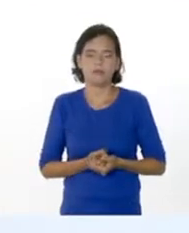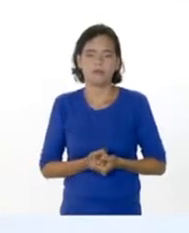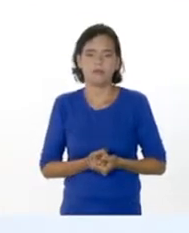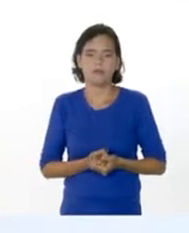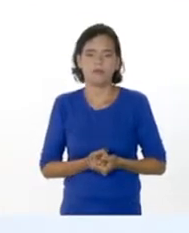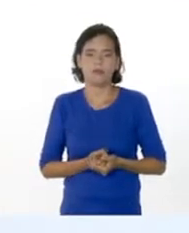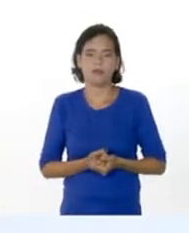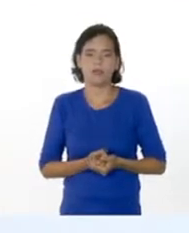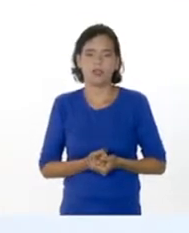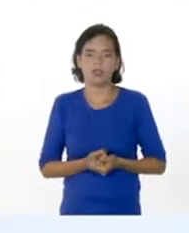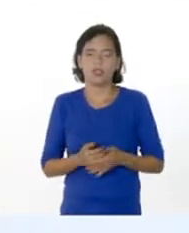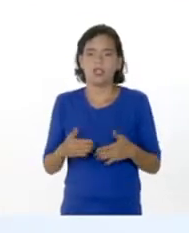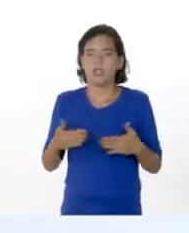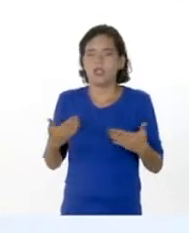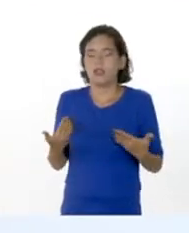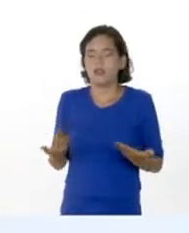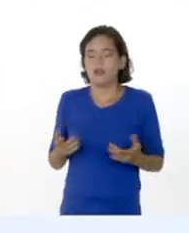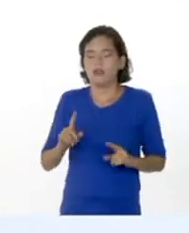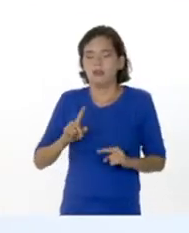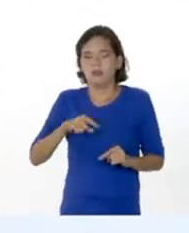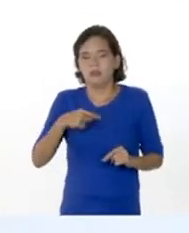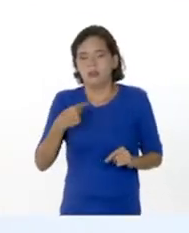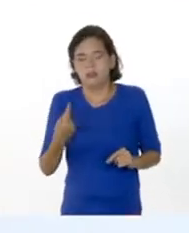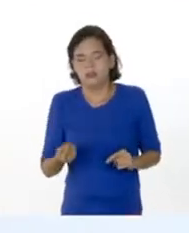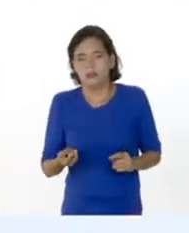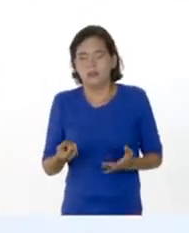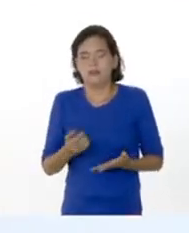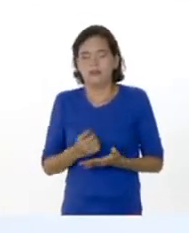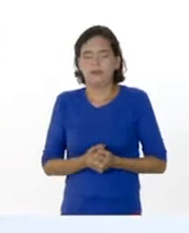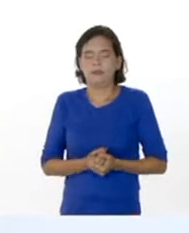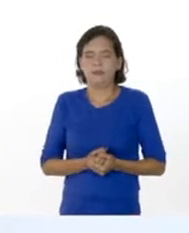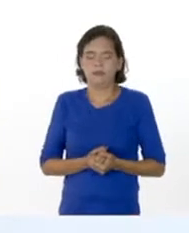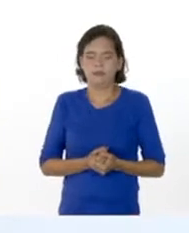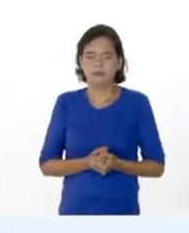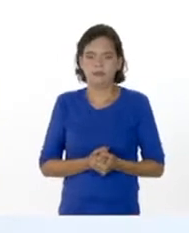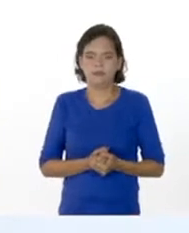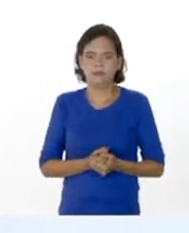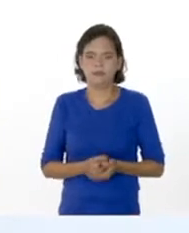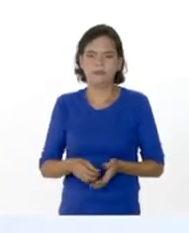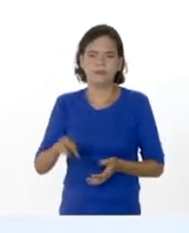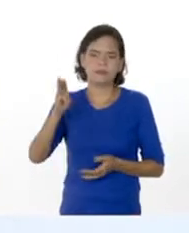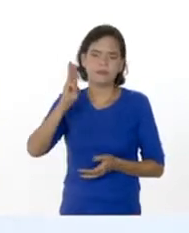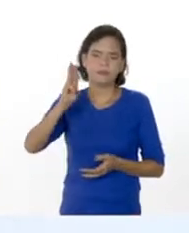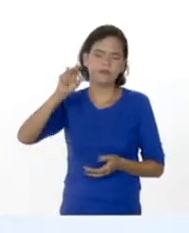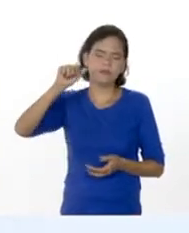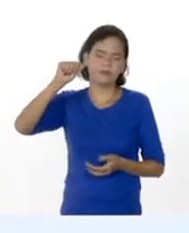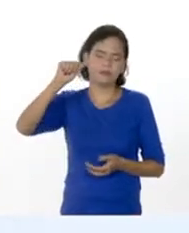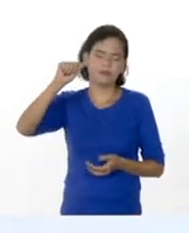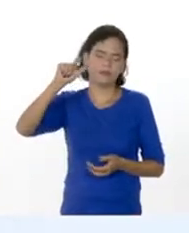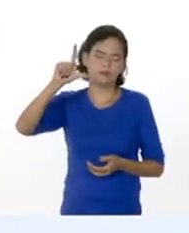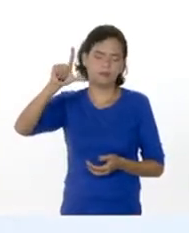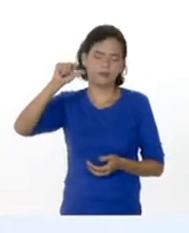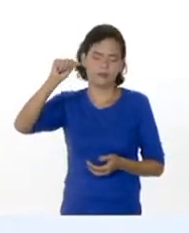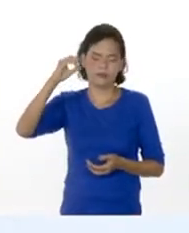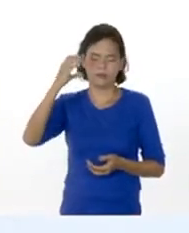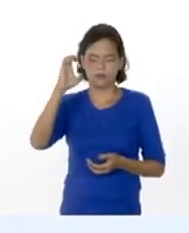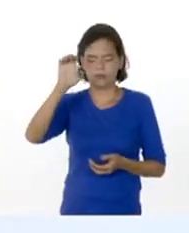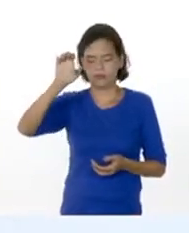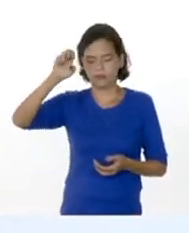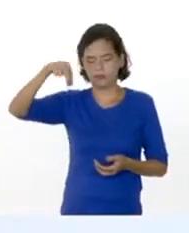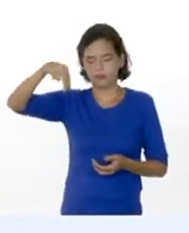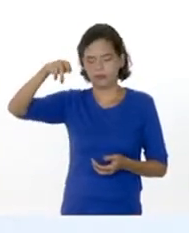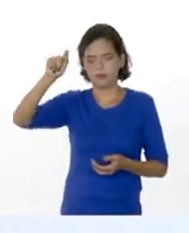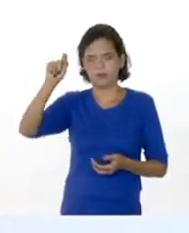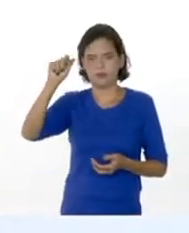¿ok? Y que va a ser posteriormente también la placenta. Ella va a indicar, allí se van a producir una serie de